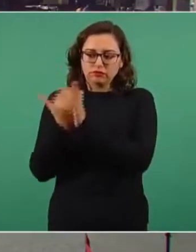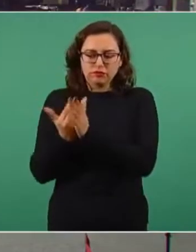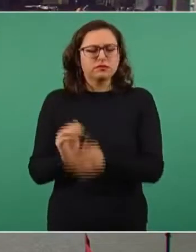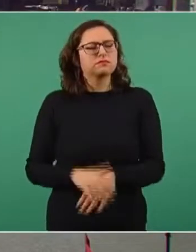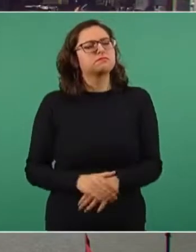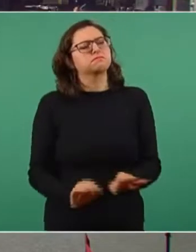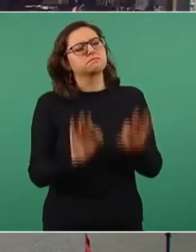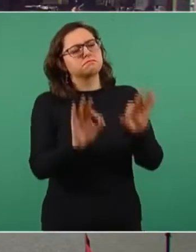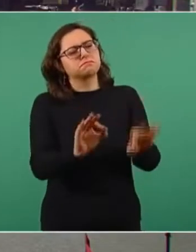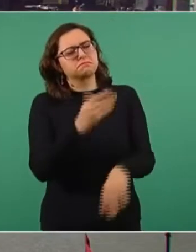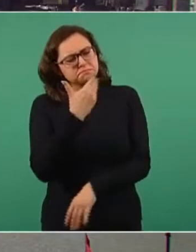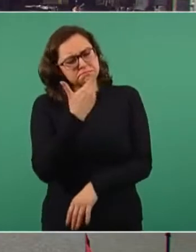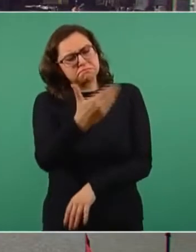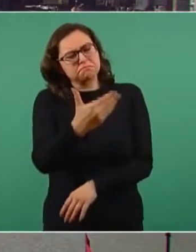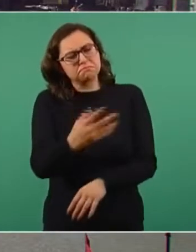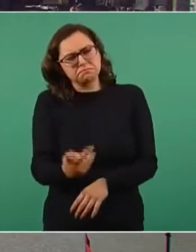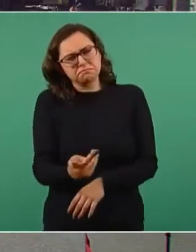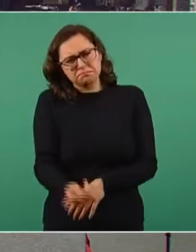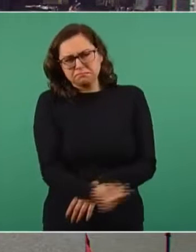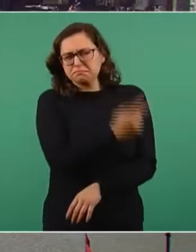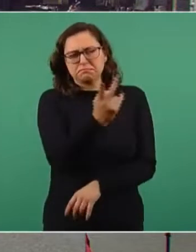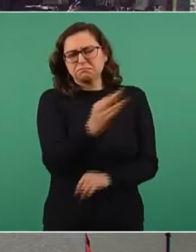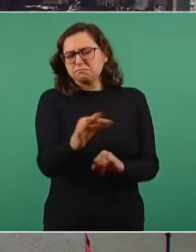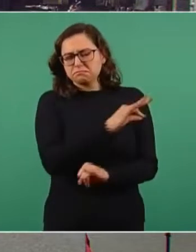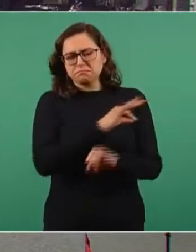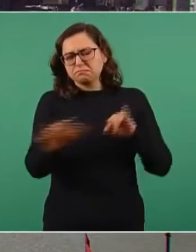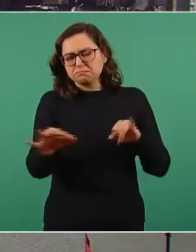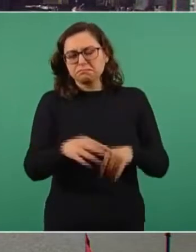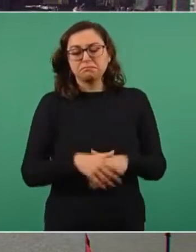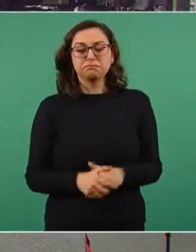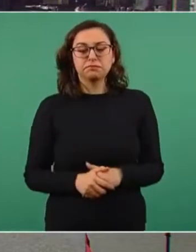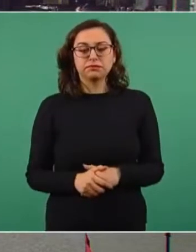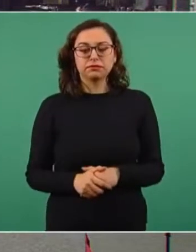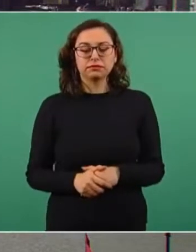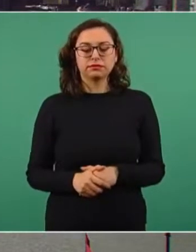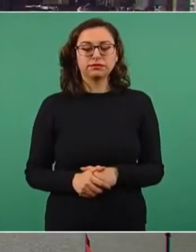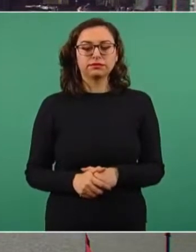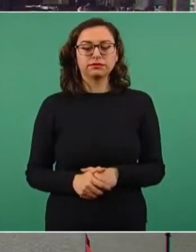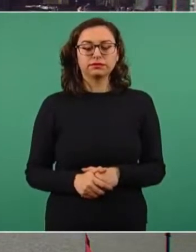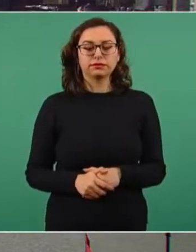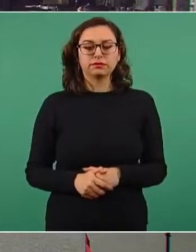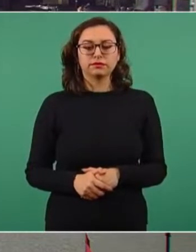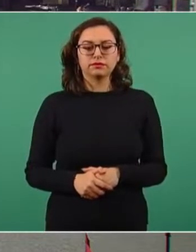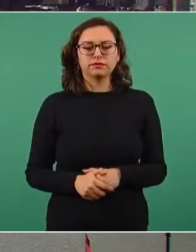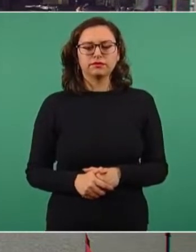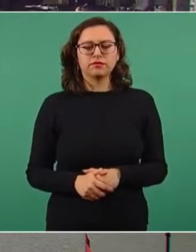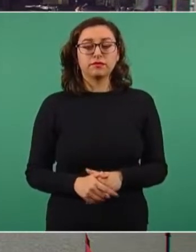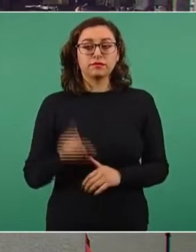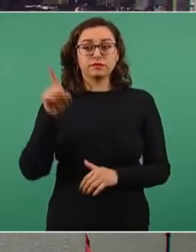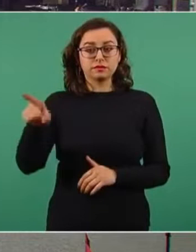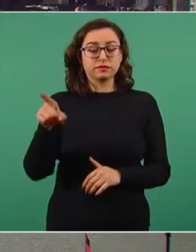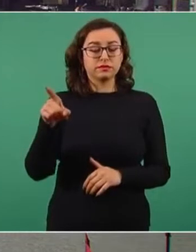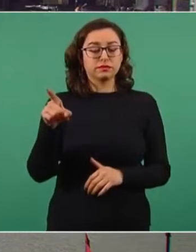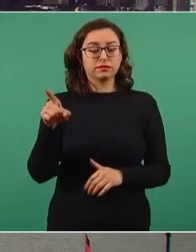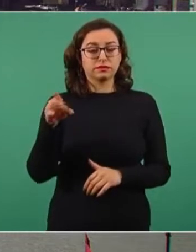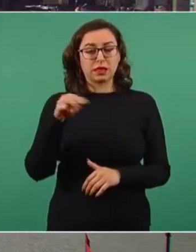El último cuestionamiento nos hizo llegar el corporativo de medios, de dichos grandes